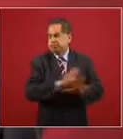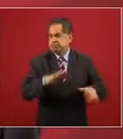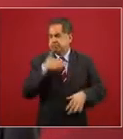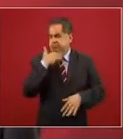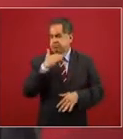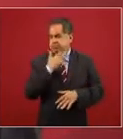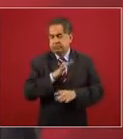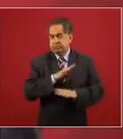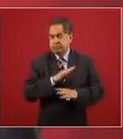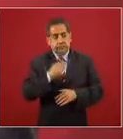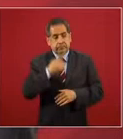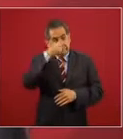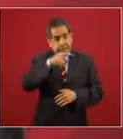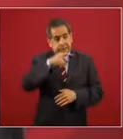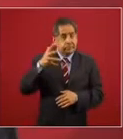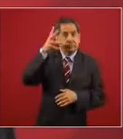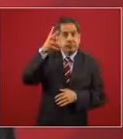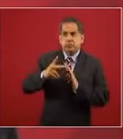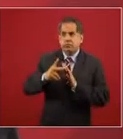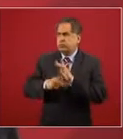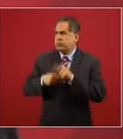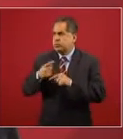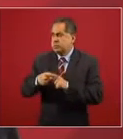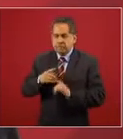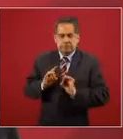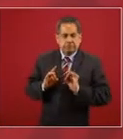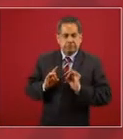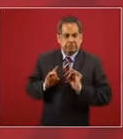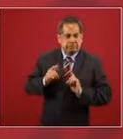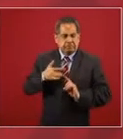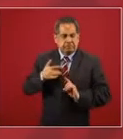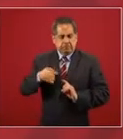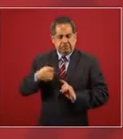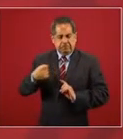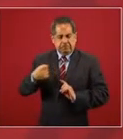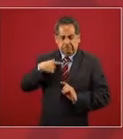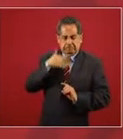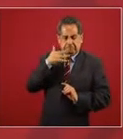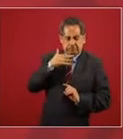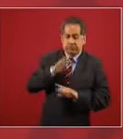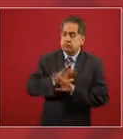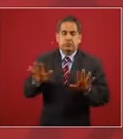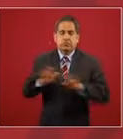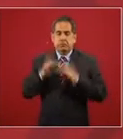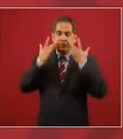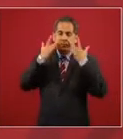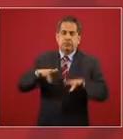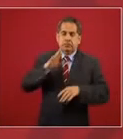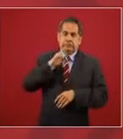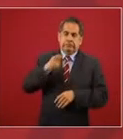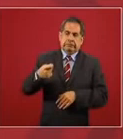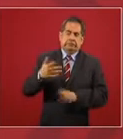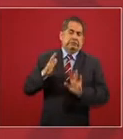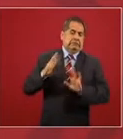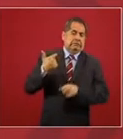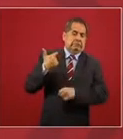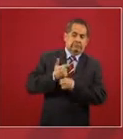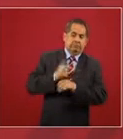nadie se atreva en el futuro a tener